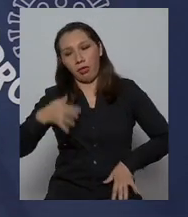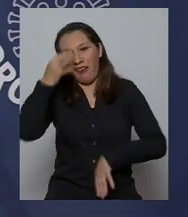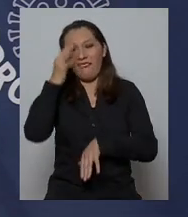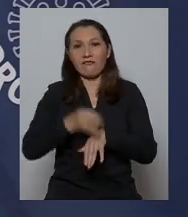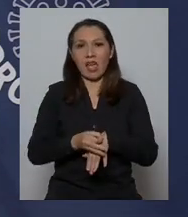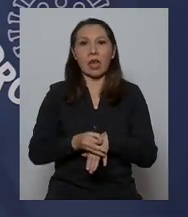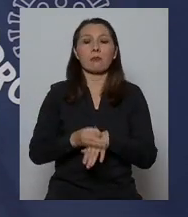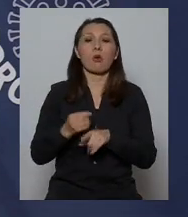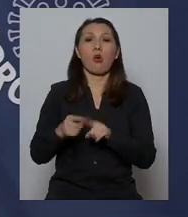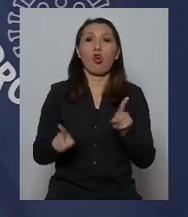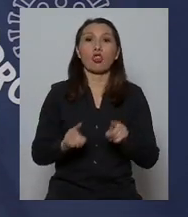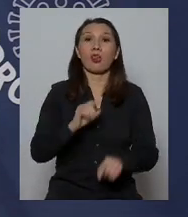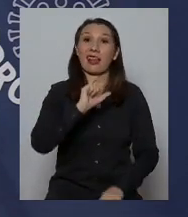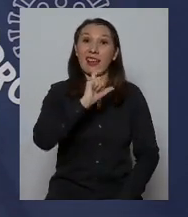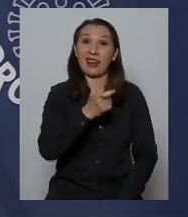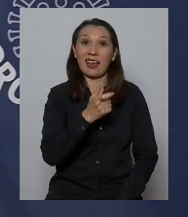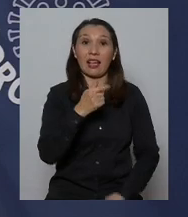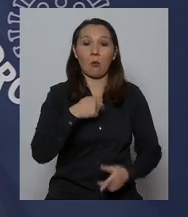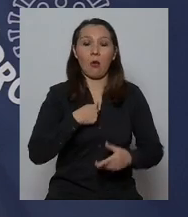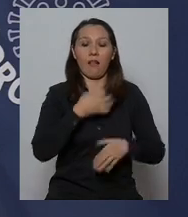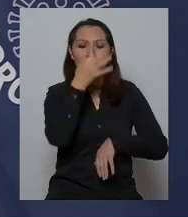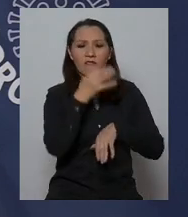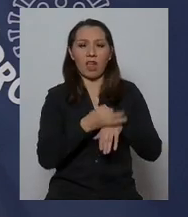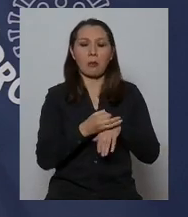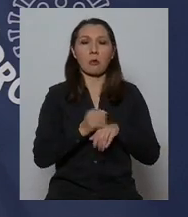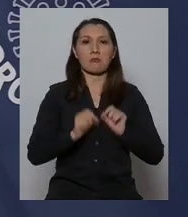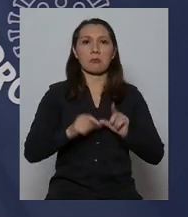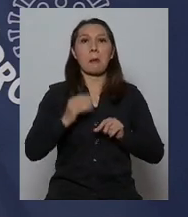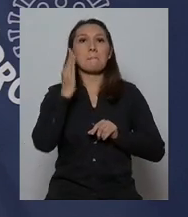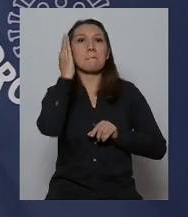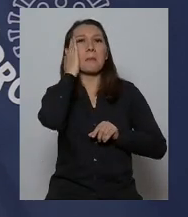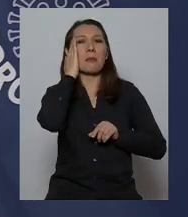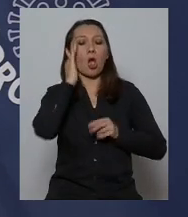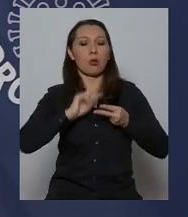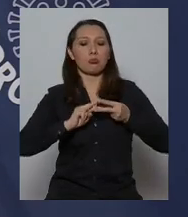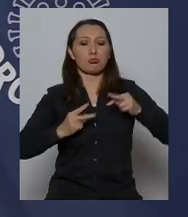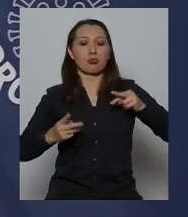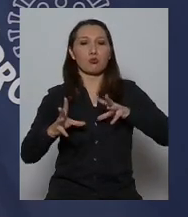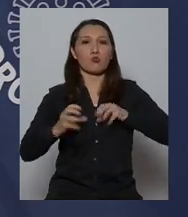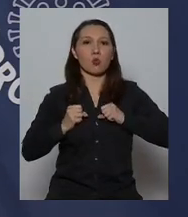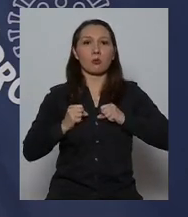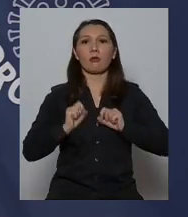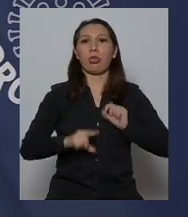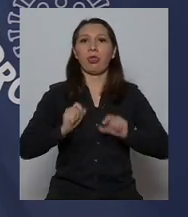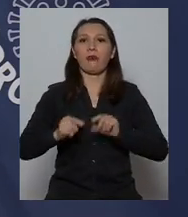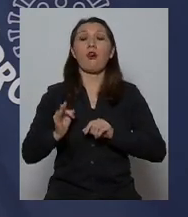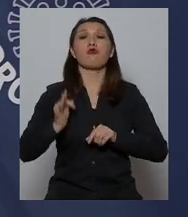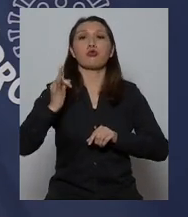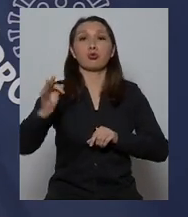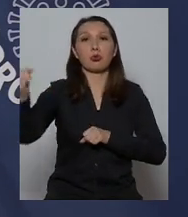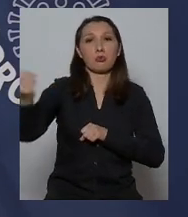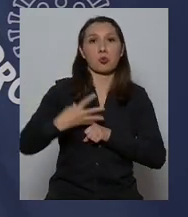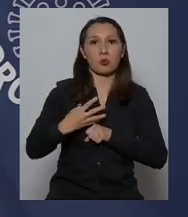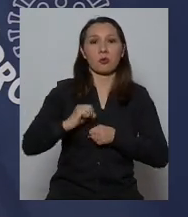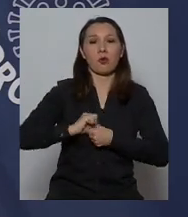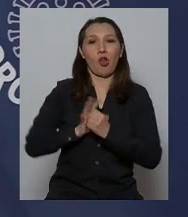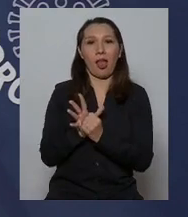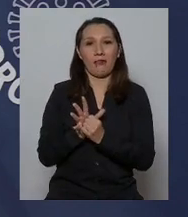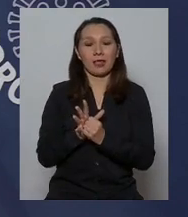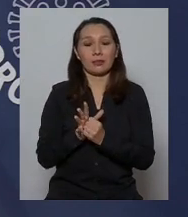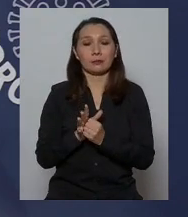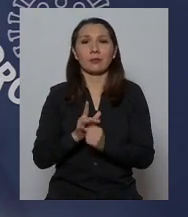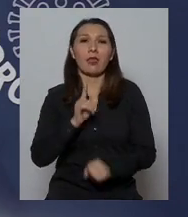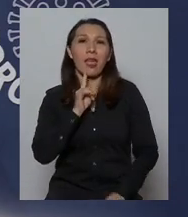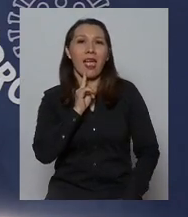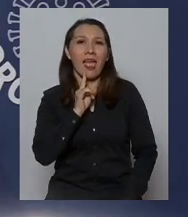infección. La inmunoglobulina G es la que tiene memoria y que nos permite defendernos de futuras infecciones. ¿A